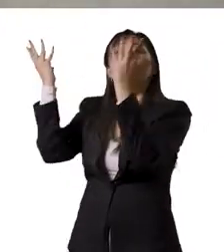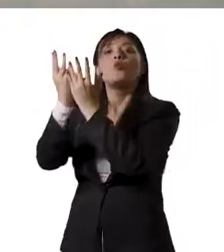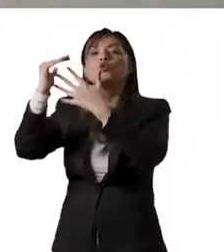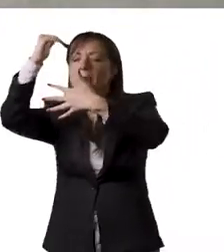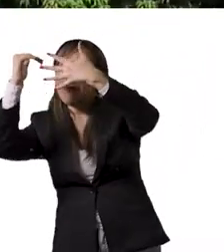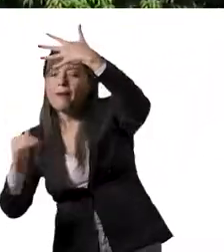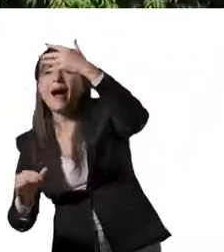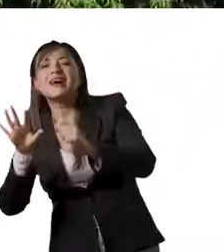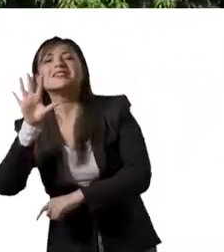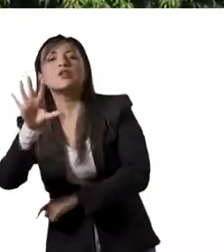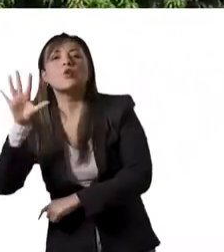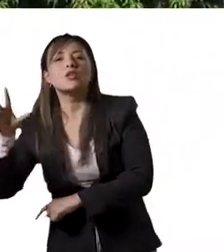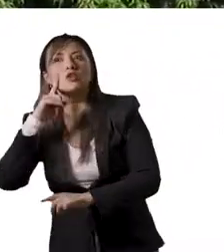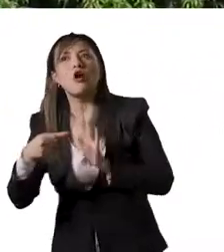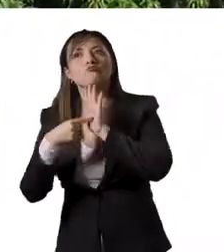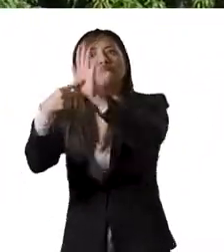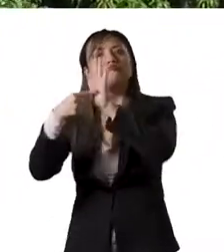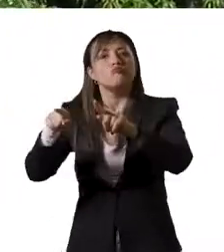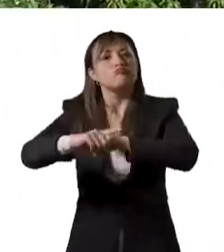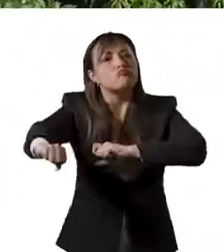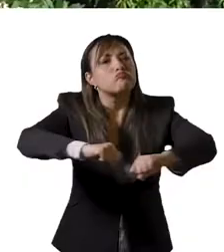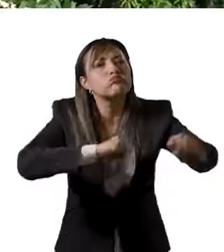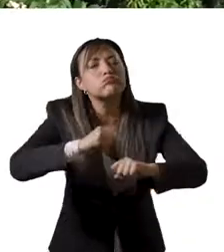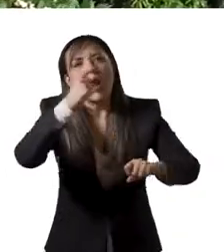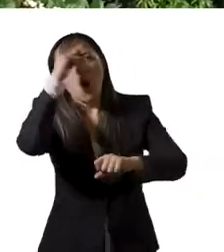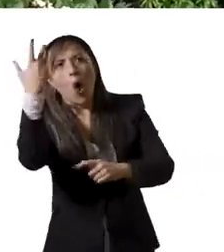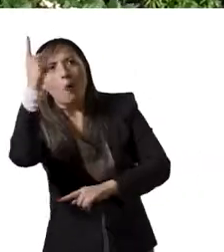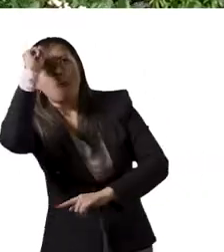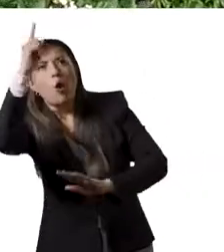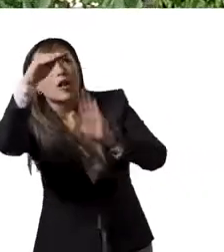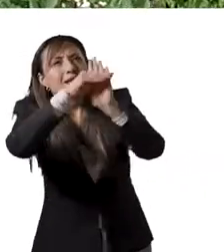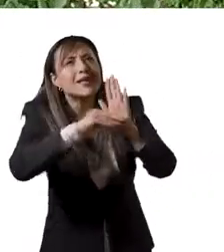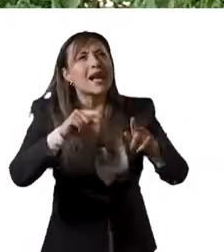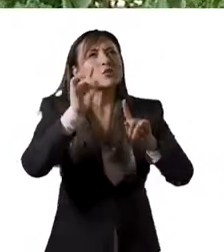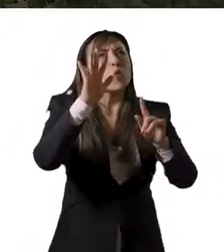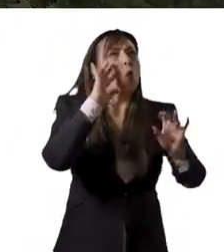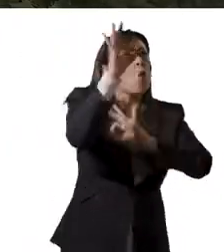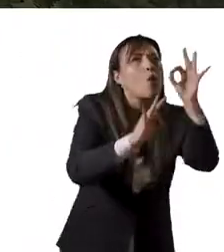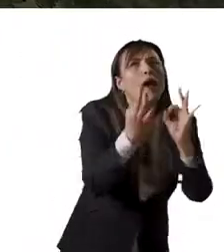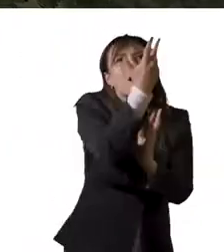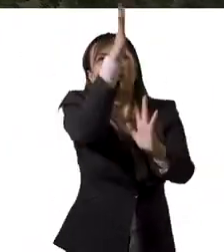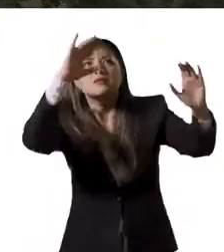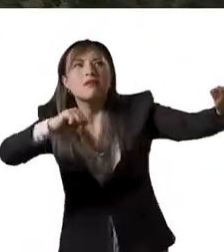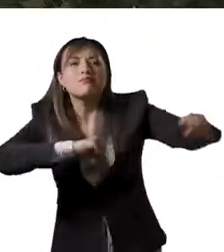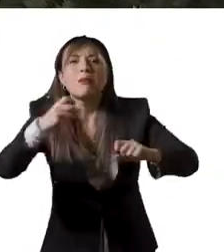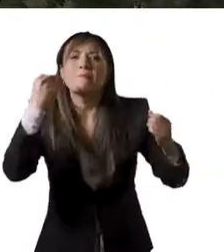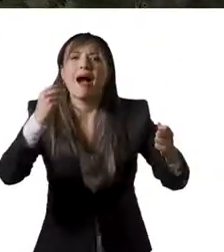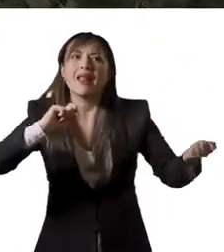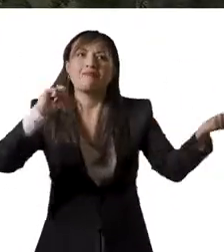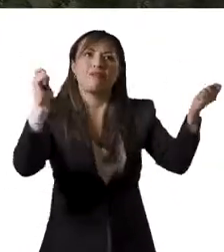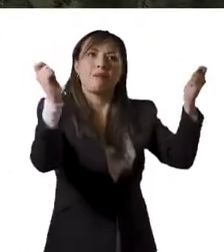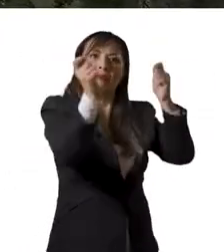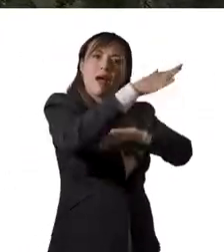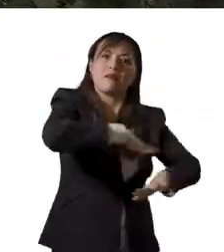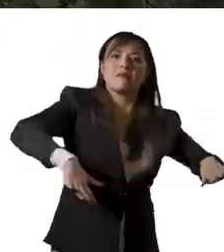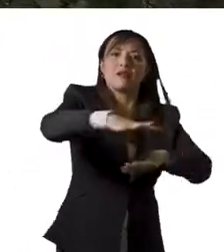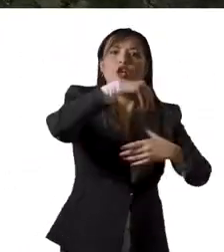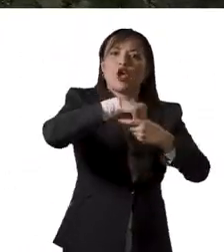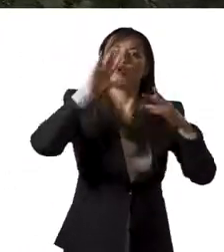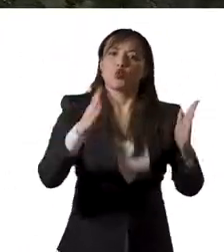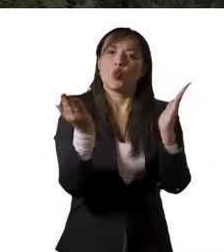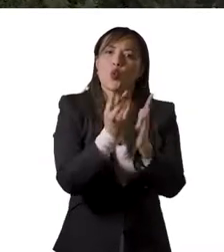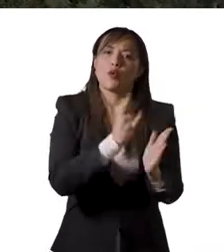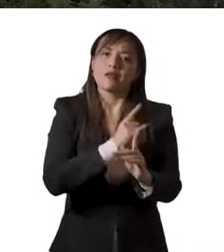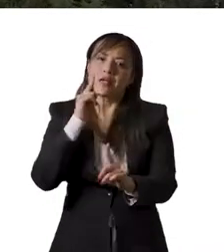del mundo, reflejando importantes esfuerzos por implementar políticas ecológicas y gestión en el cambio de comportamiento en toda